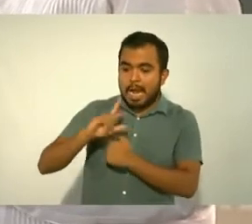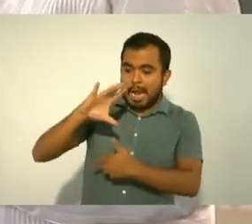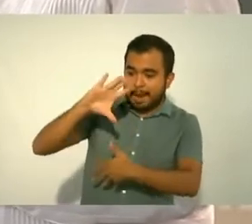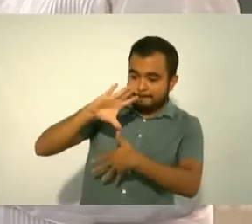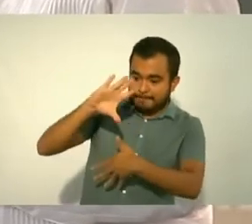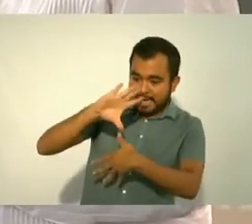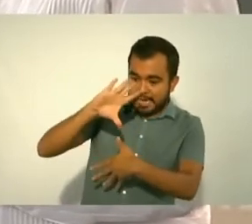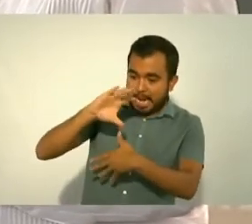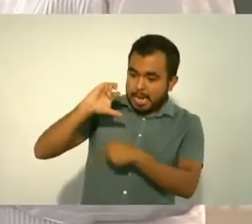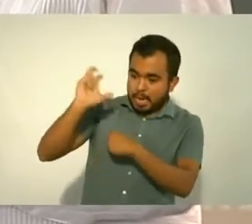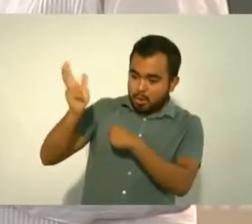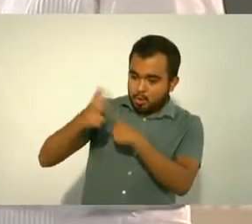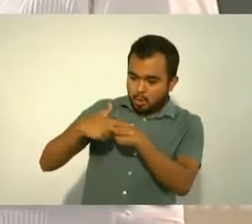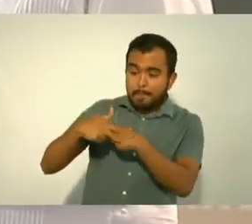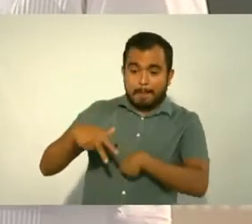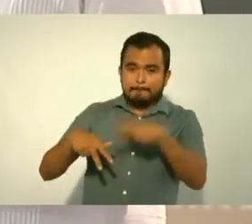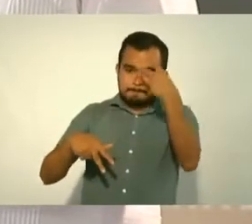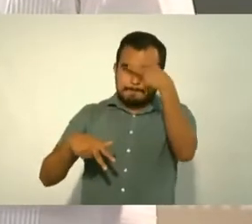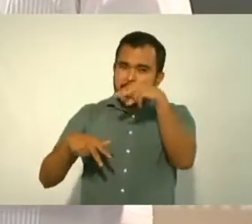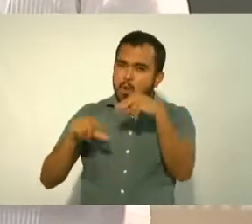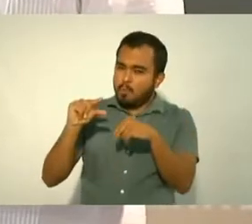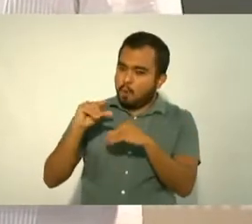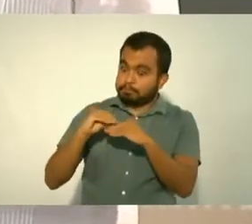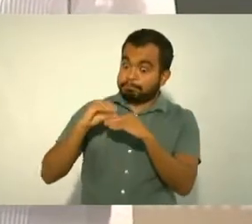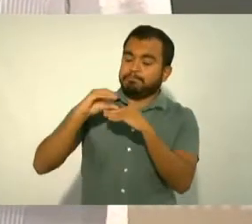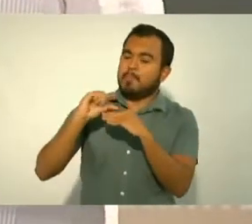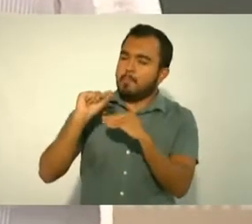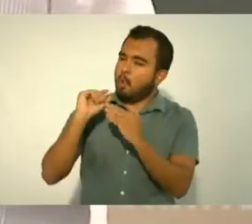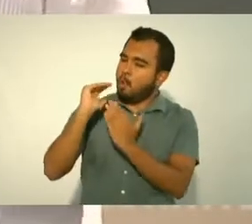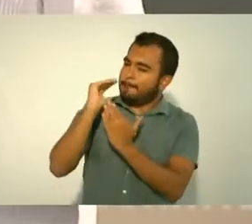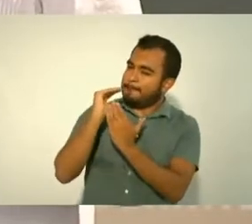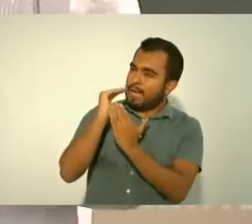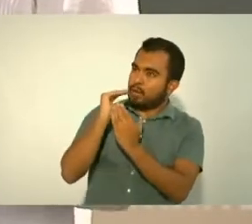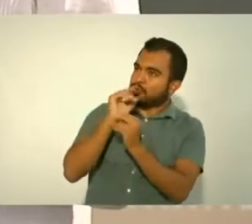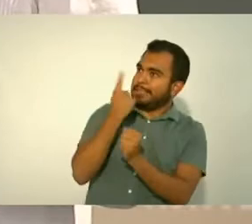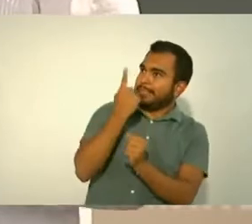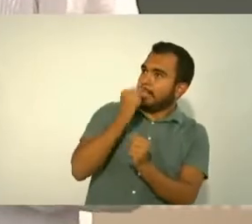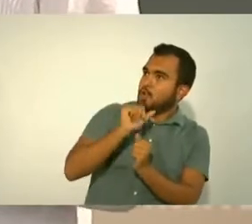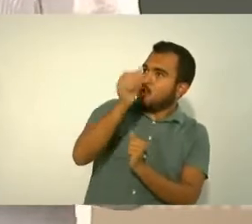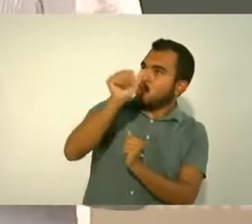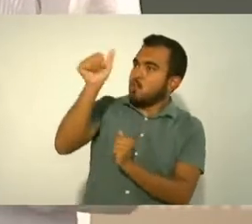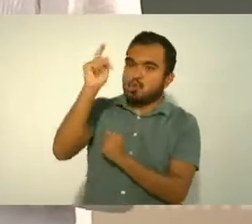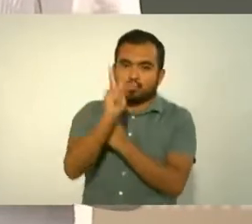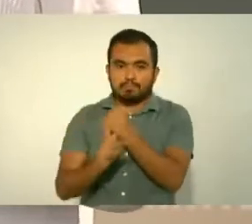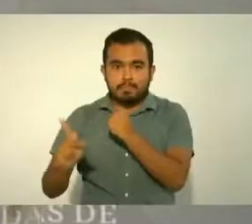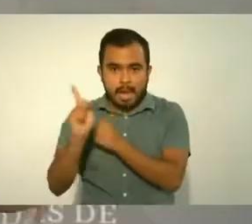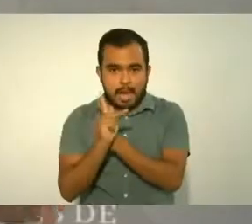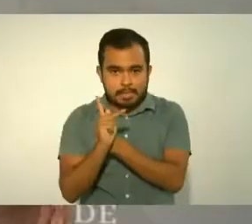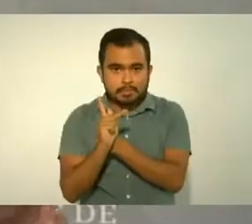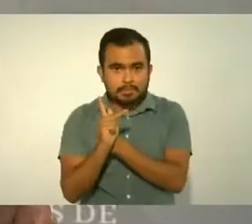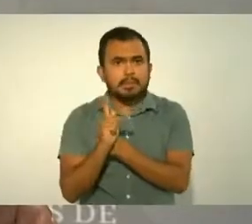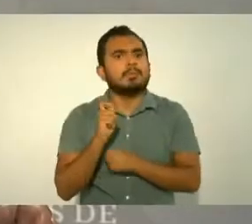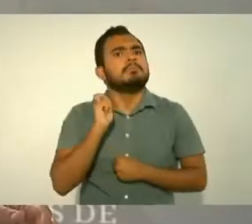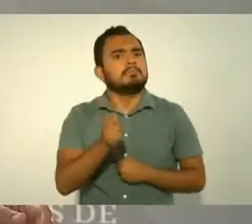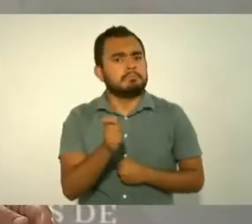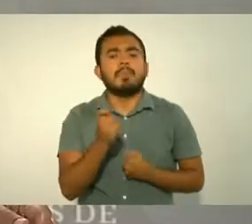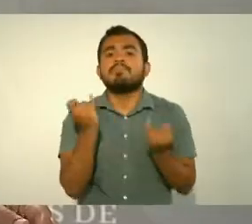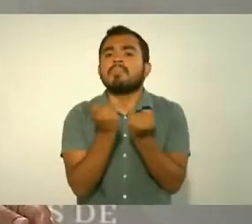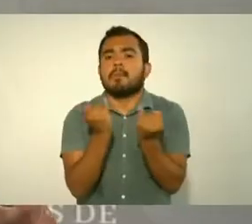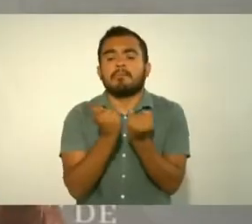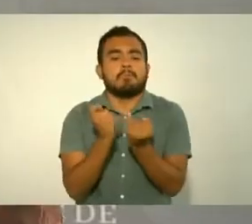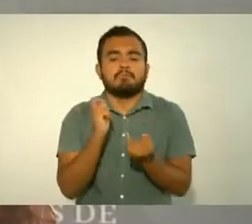nos ha ayudado el que tenemos más control